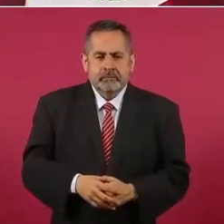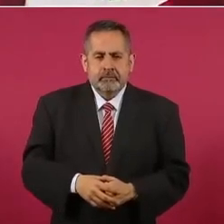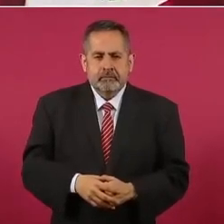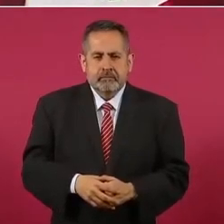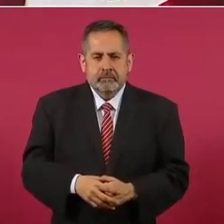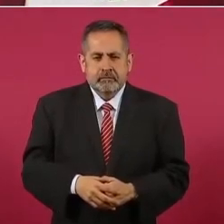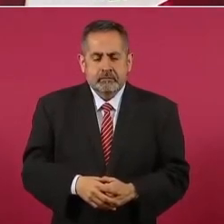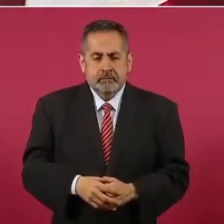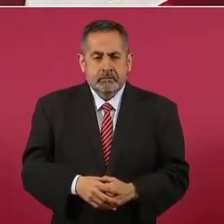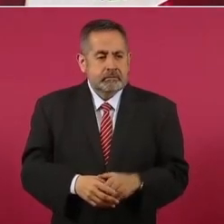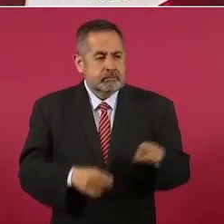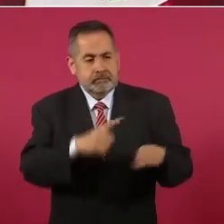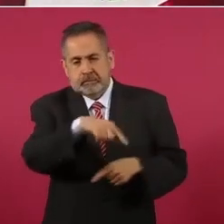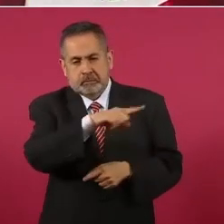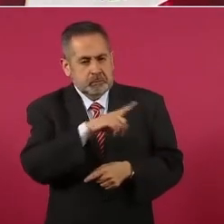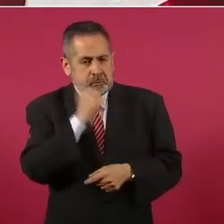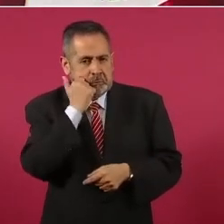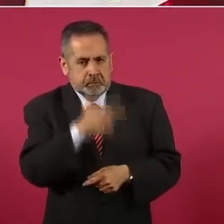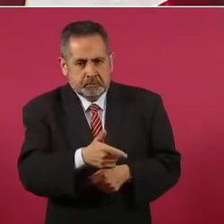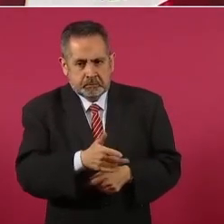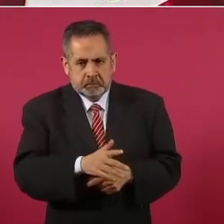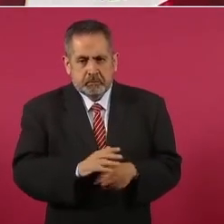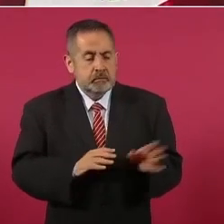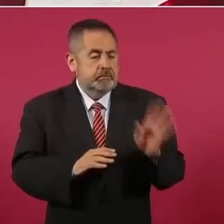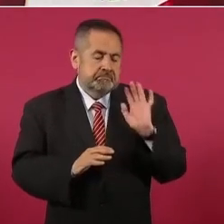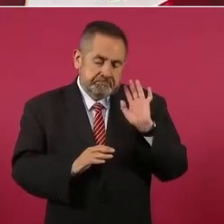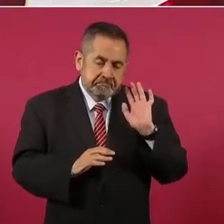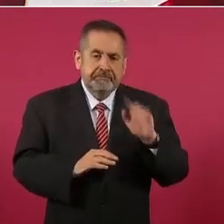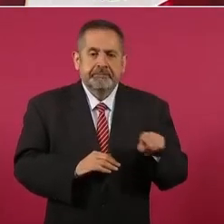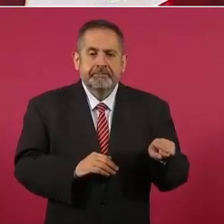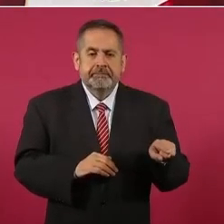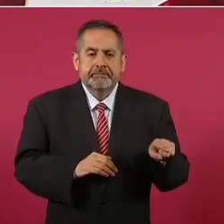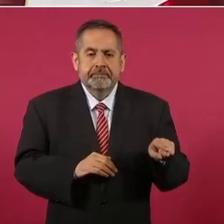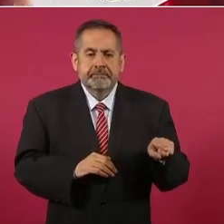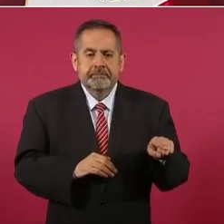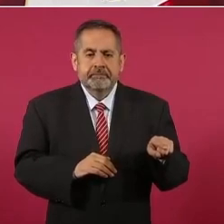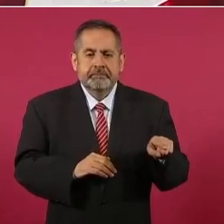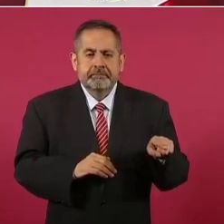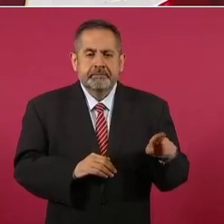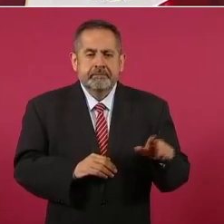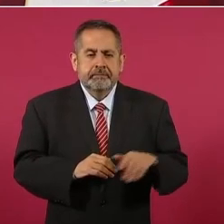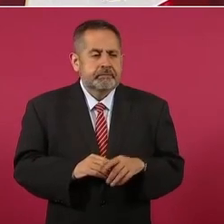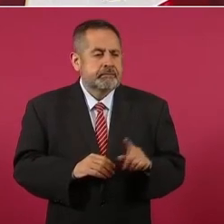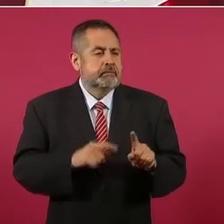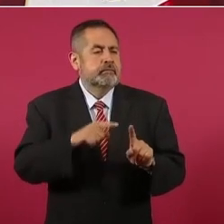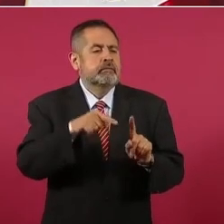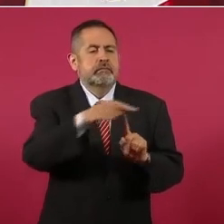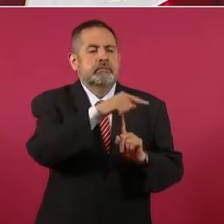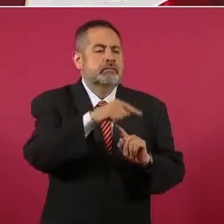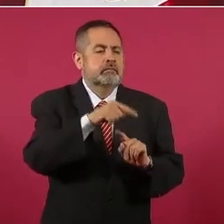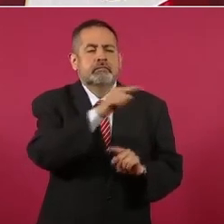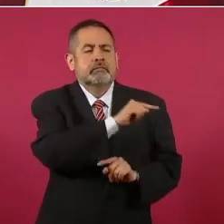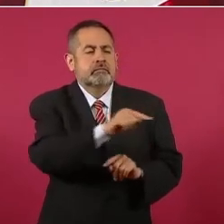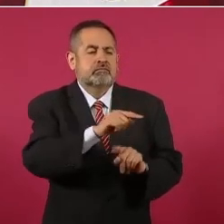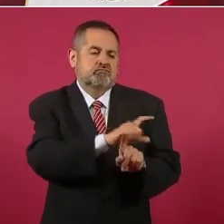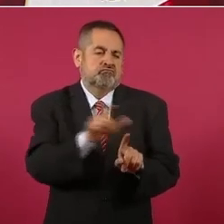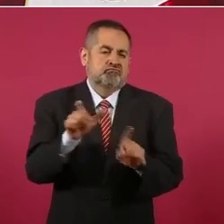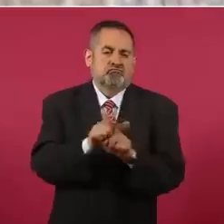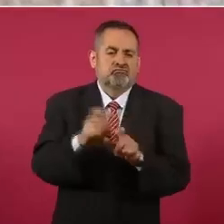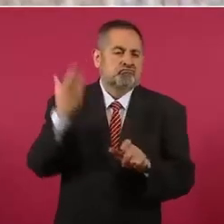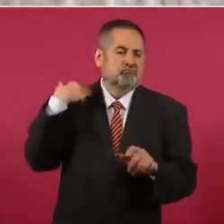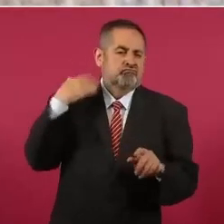ser que no quieran, porque ellos traen hasta guardaespaldas.